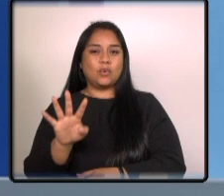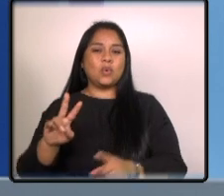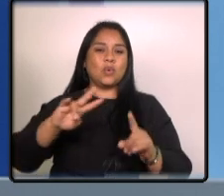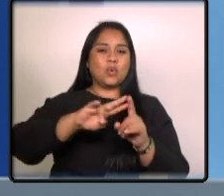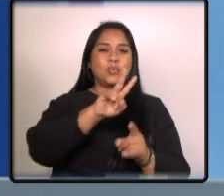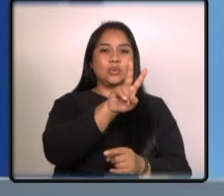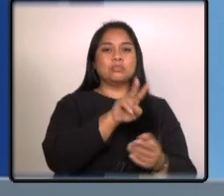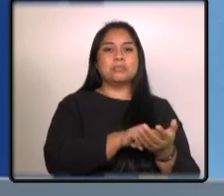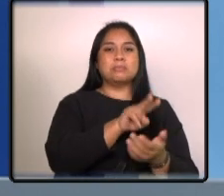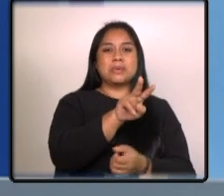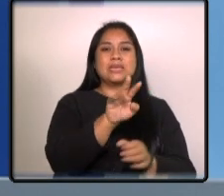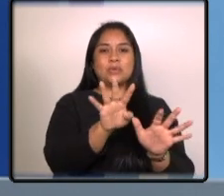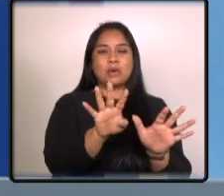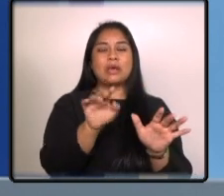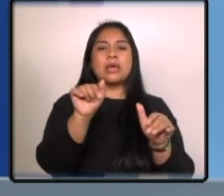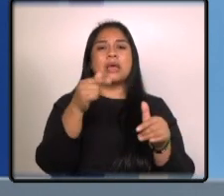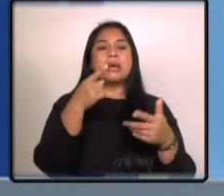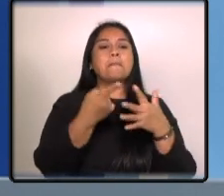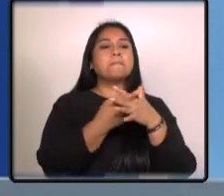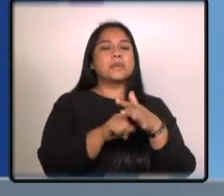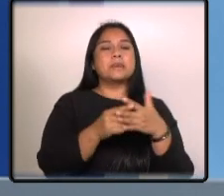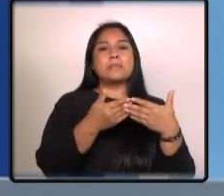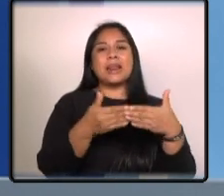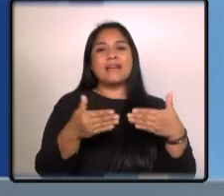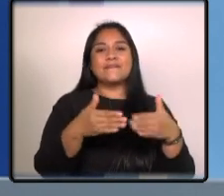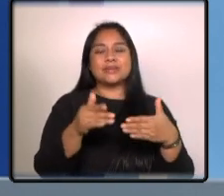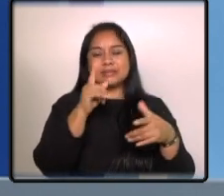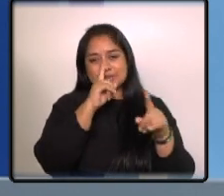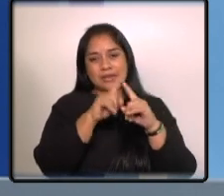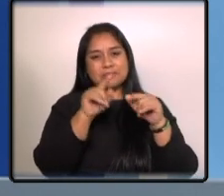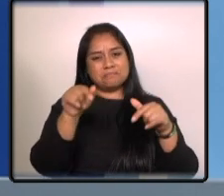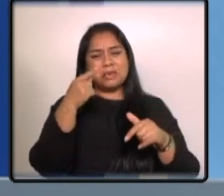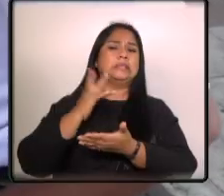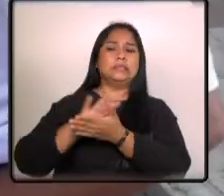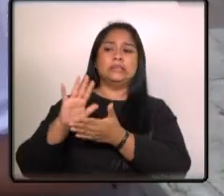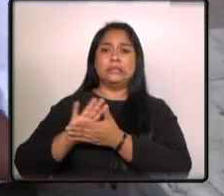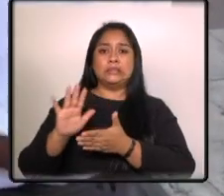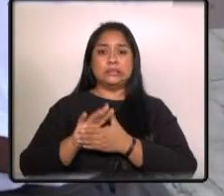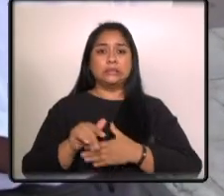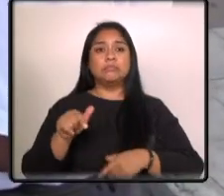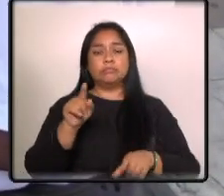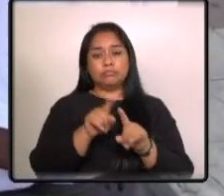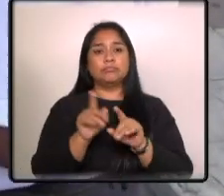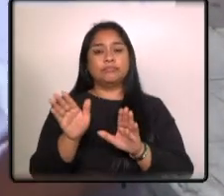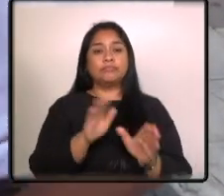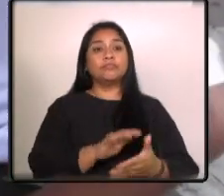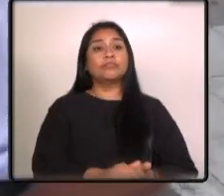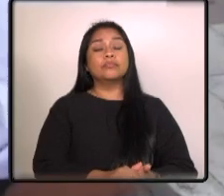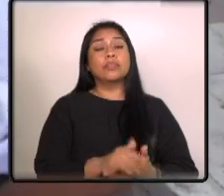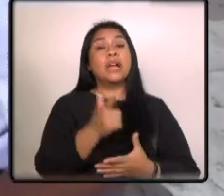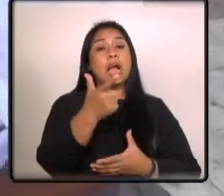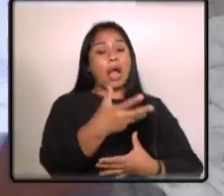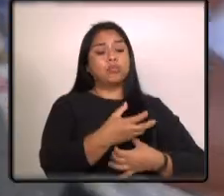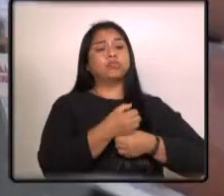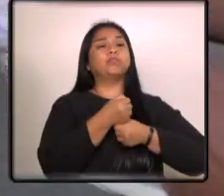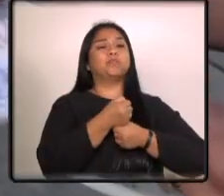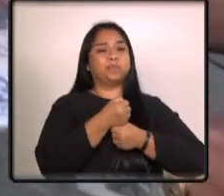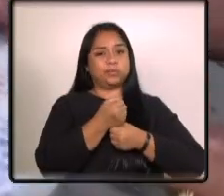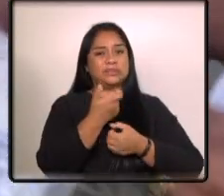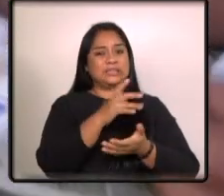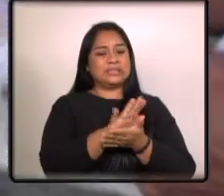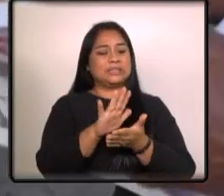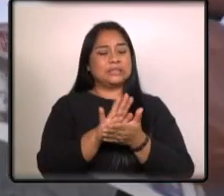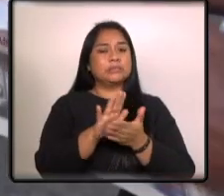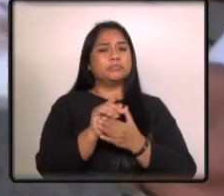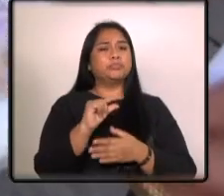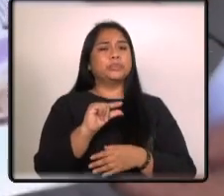positivas en Panamá con planes de austeridad y mayor inversión austeridad en el gasto más inversión en obras públicas